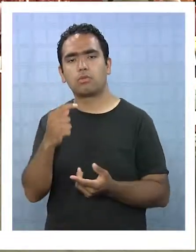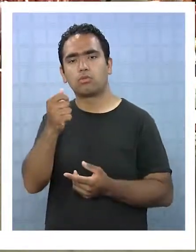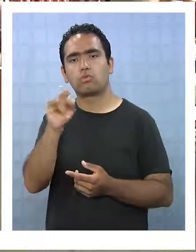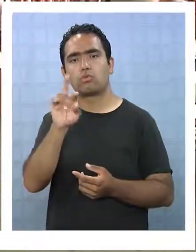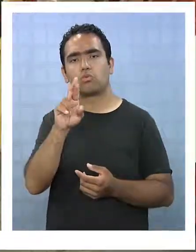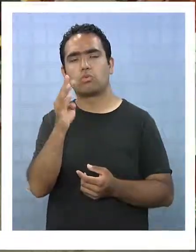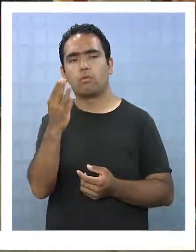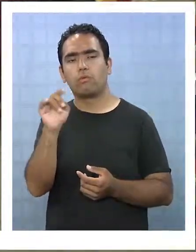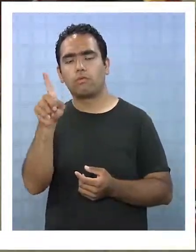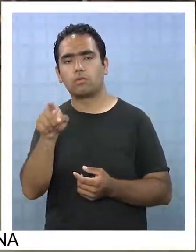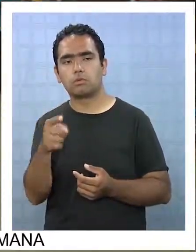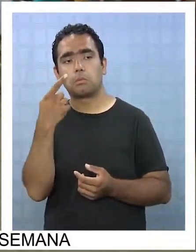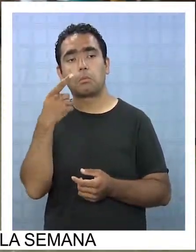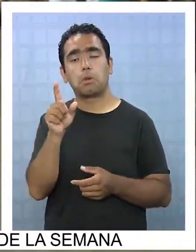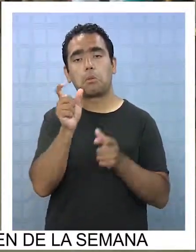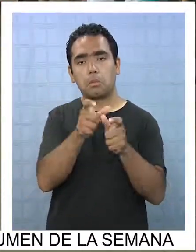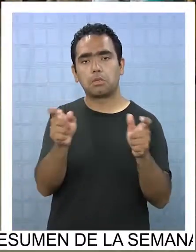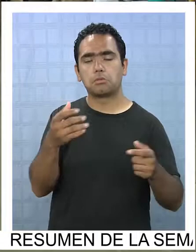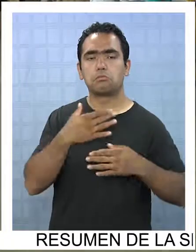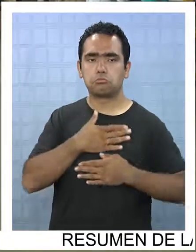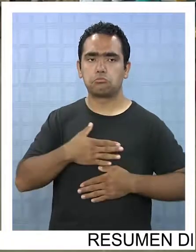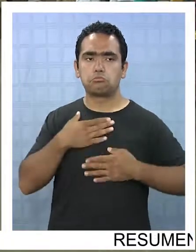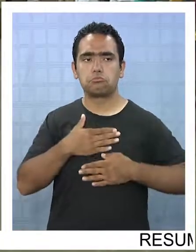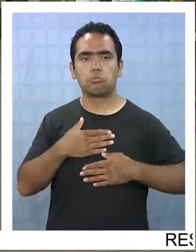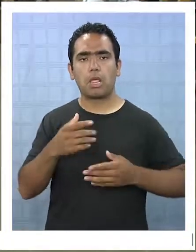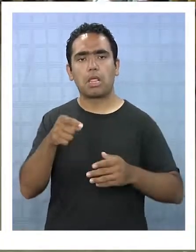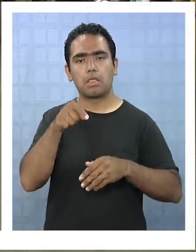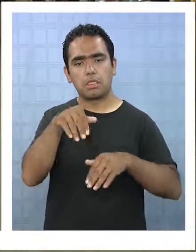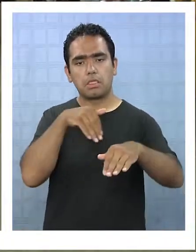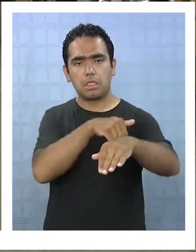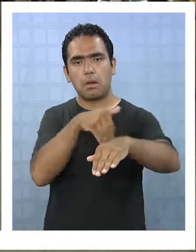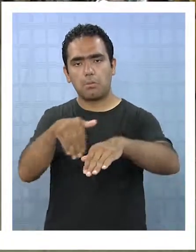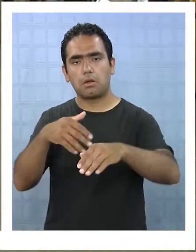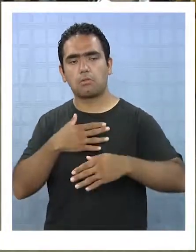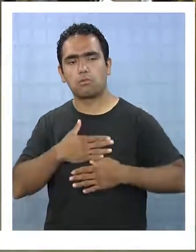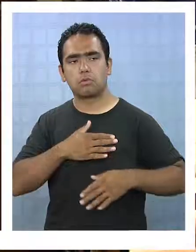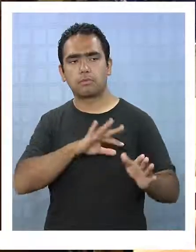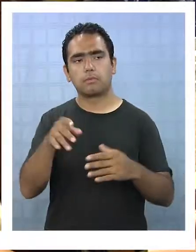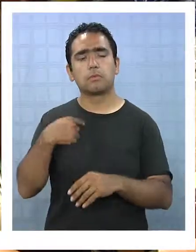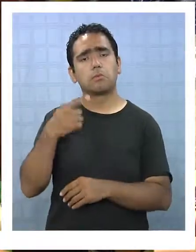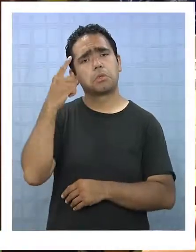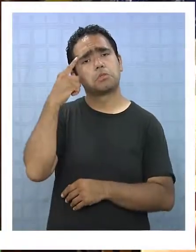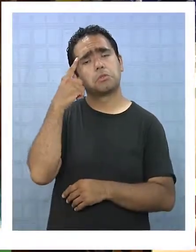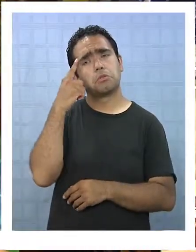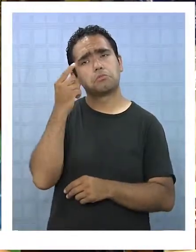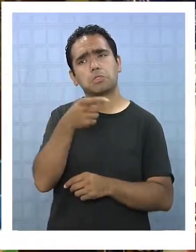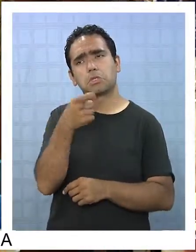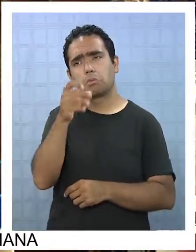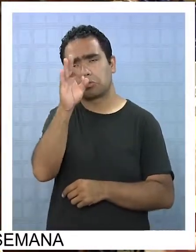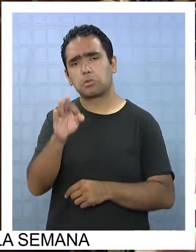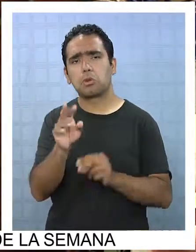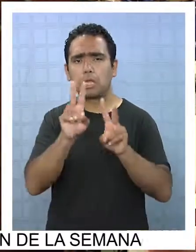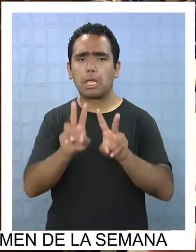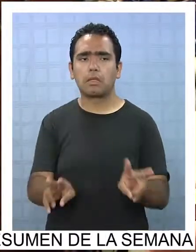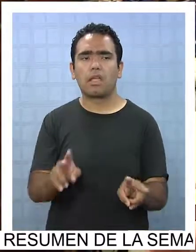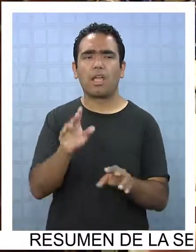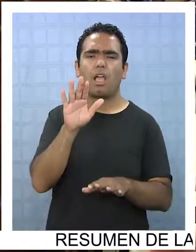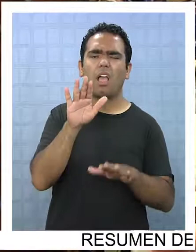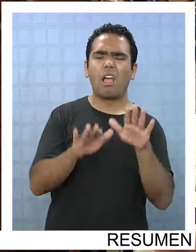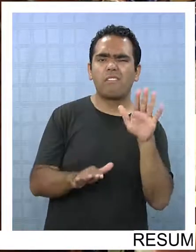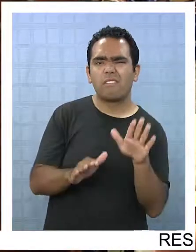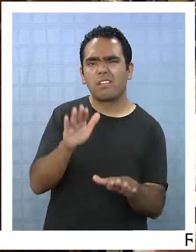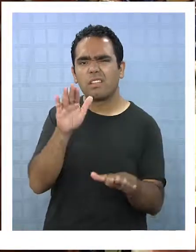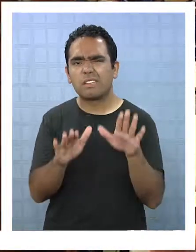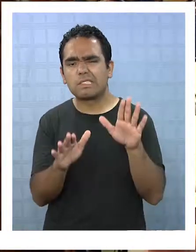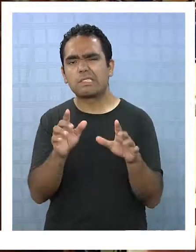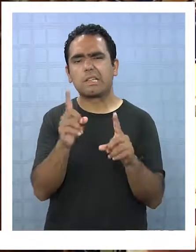satisfacción por la atención en el terminal local. Casi del 100% es tranquilo. De repente aparecen esos focos así raros.